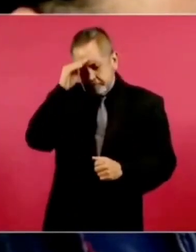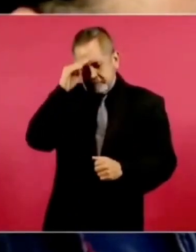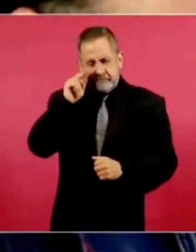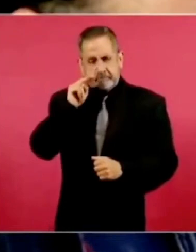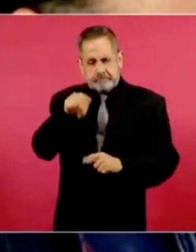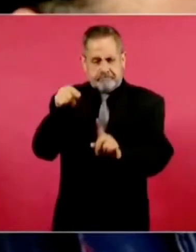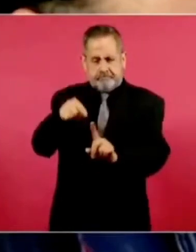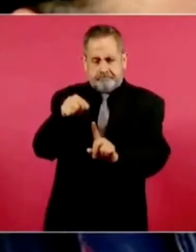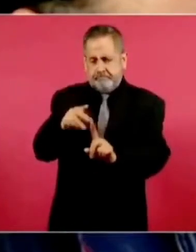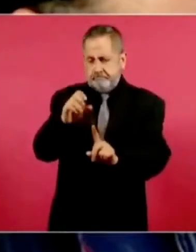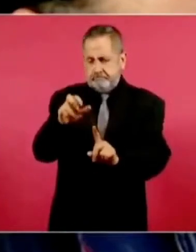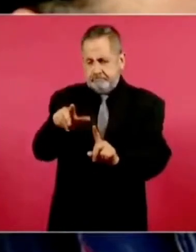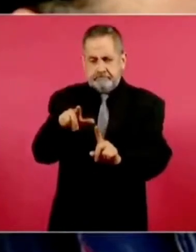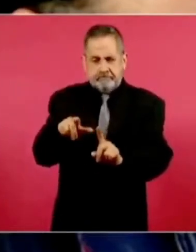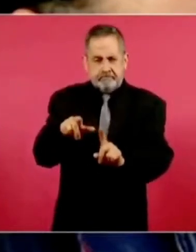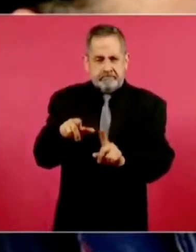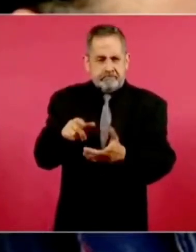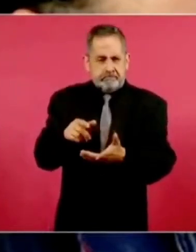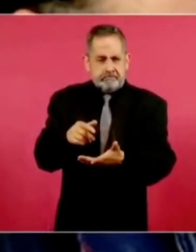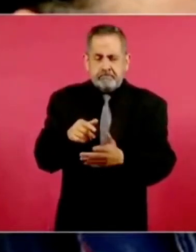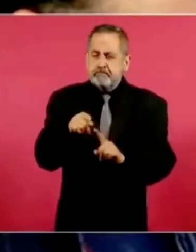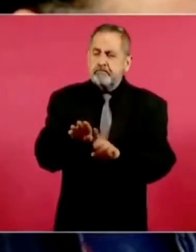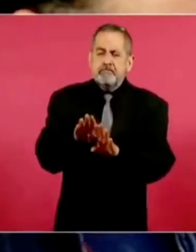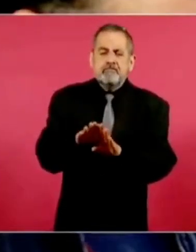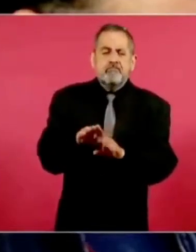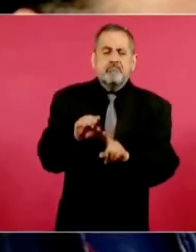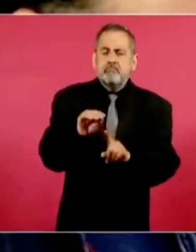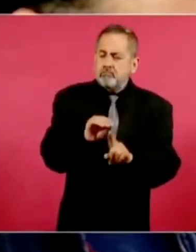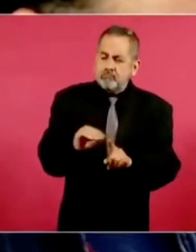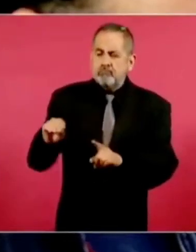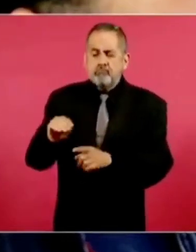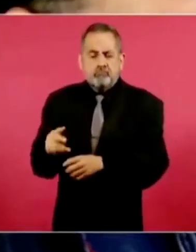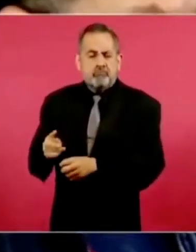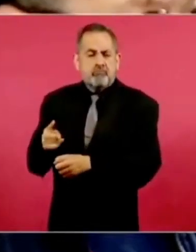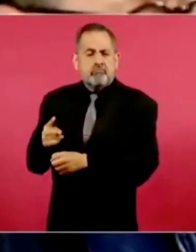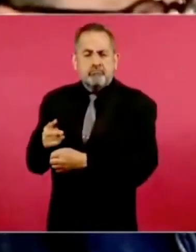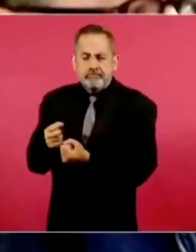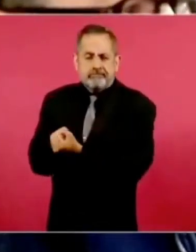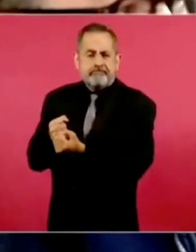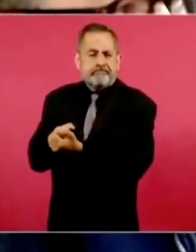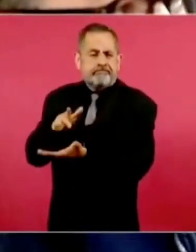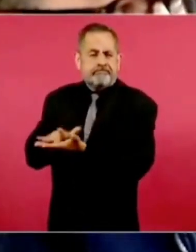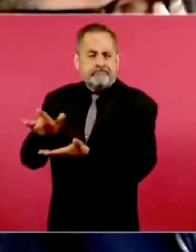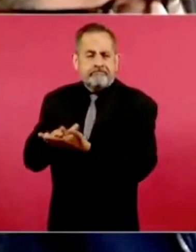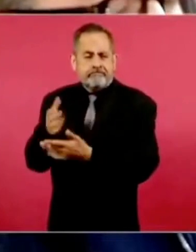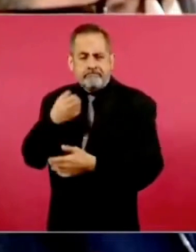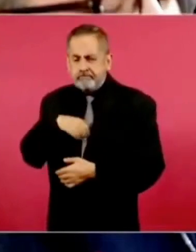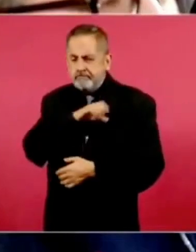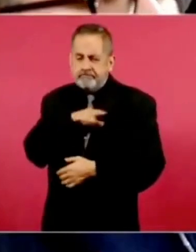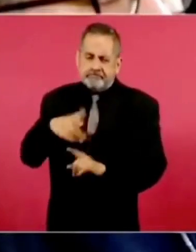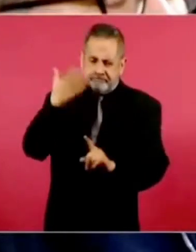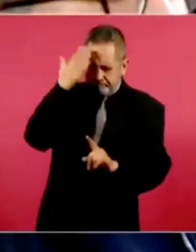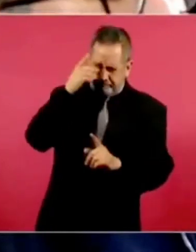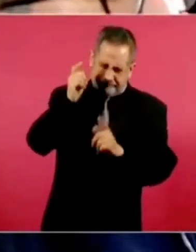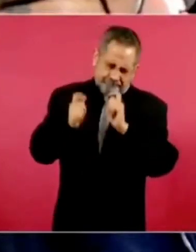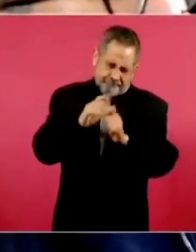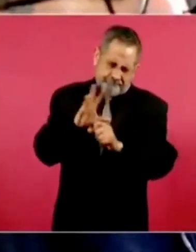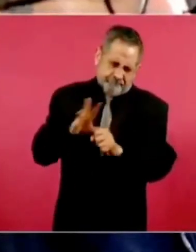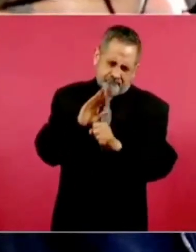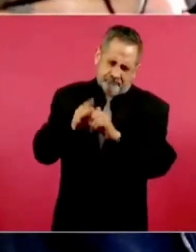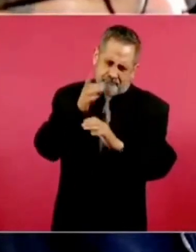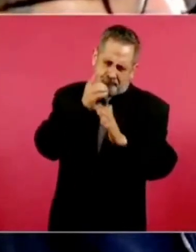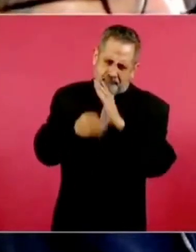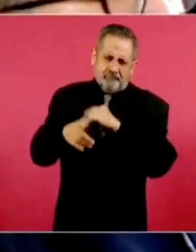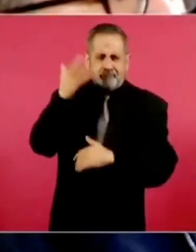aporte que hará al segundo piso de la 4T, el hoy subsecretario, dado que conoce, al igual que usted, todo el